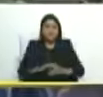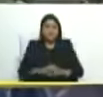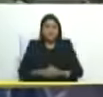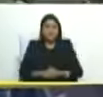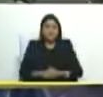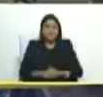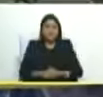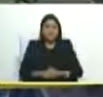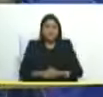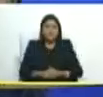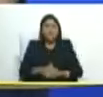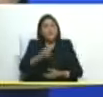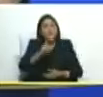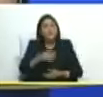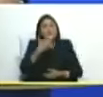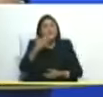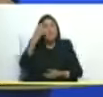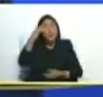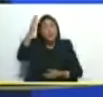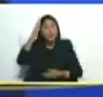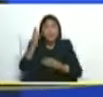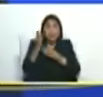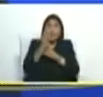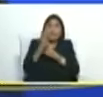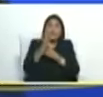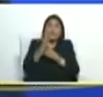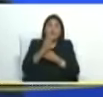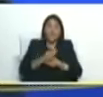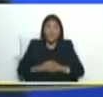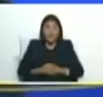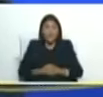y gracias a Dios porque llevamos protegidos y benditos